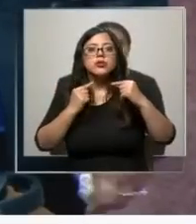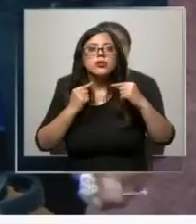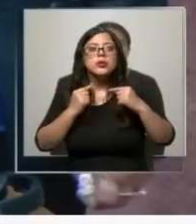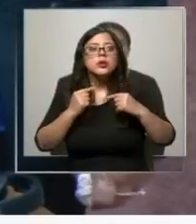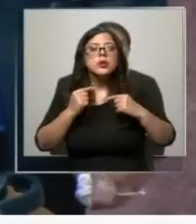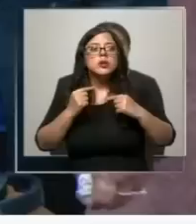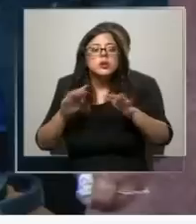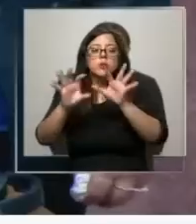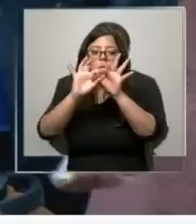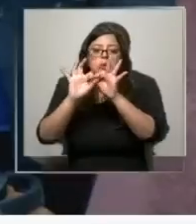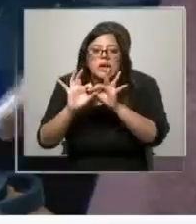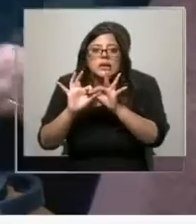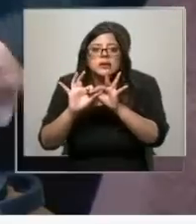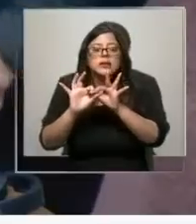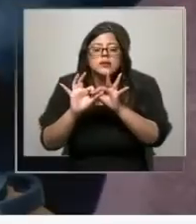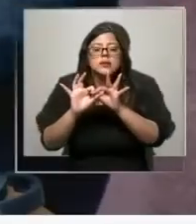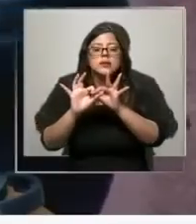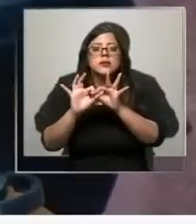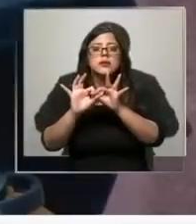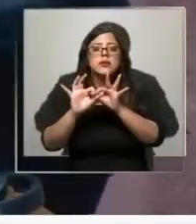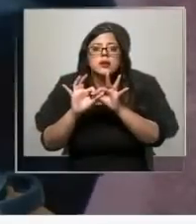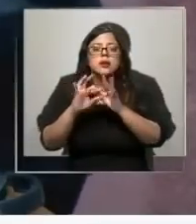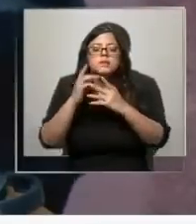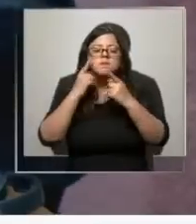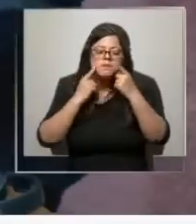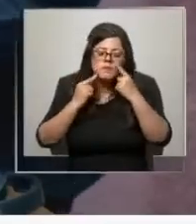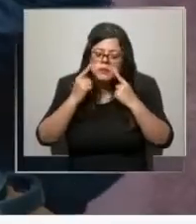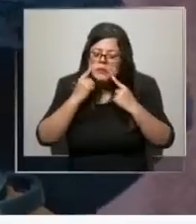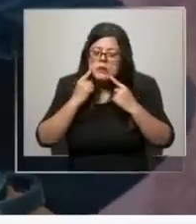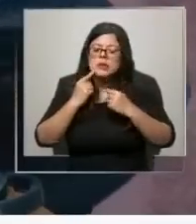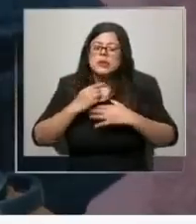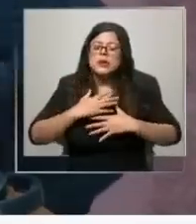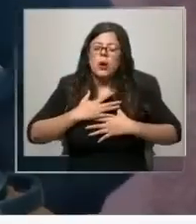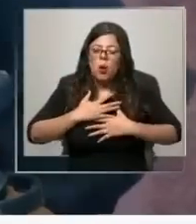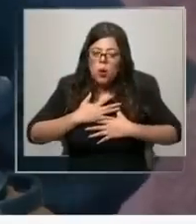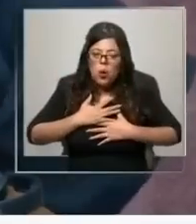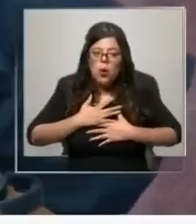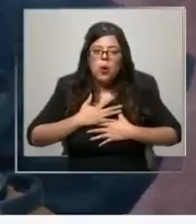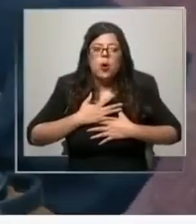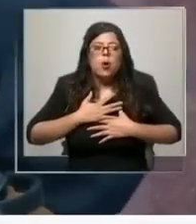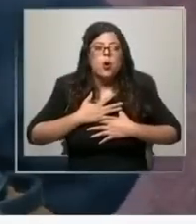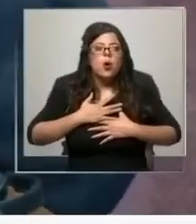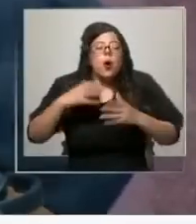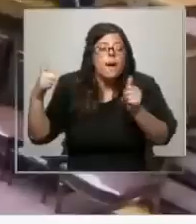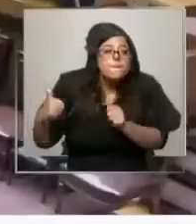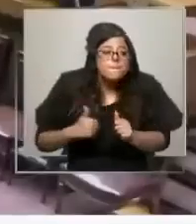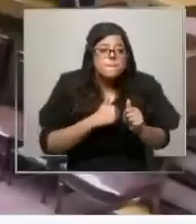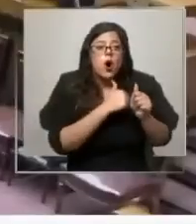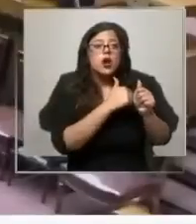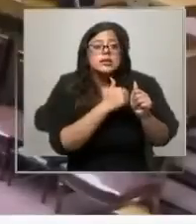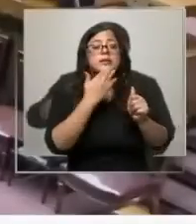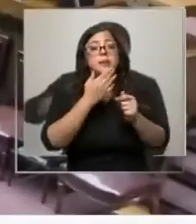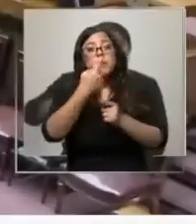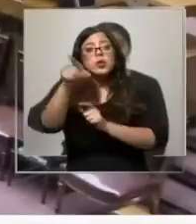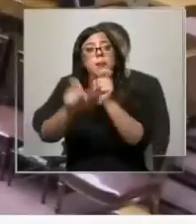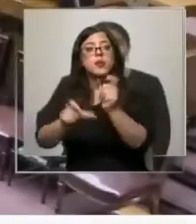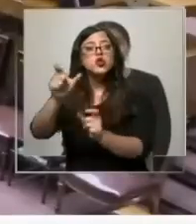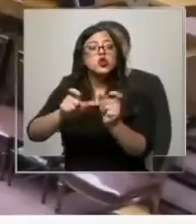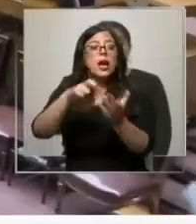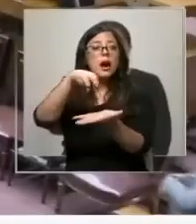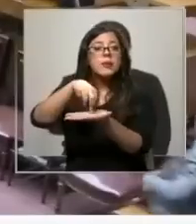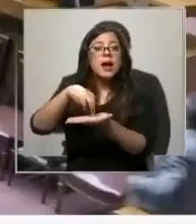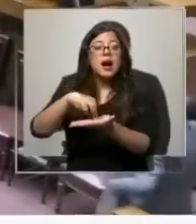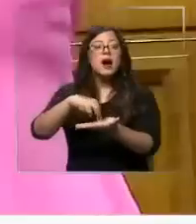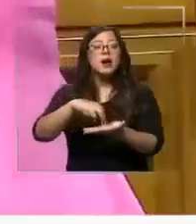Muchas gracias. Entre sollozos y debiendo ser contenida primero por su asistente y posteriormente por otros parlamentarios,